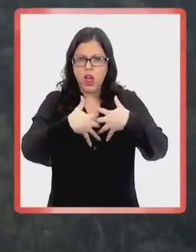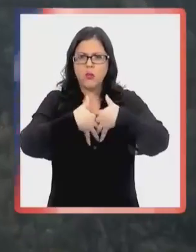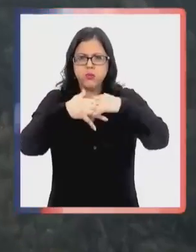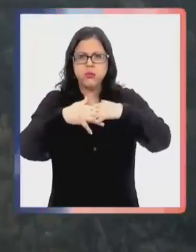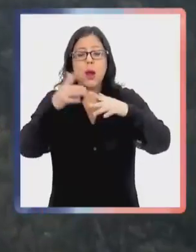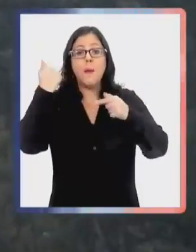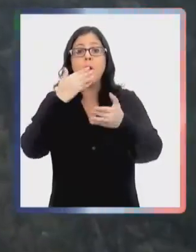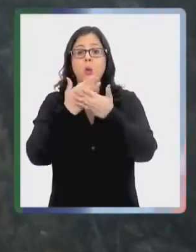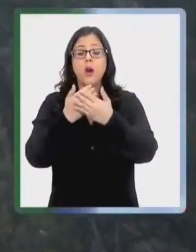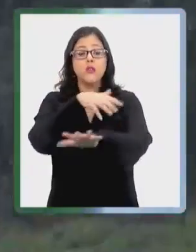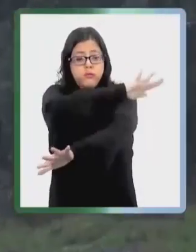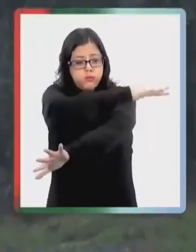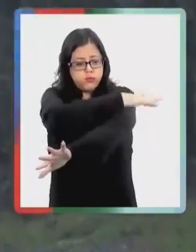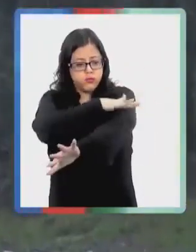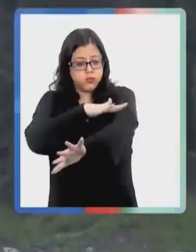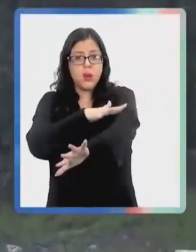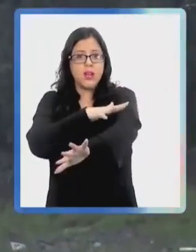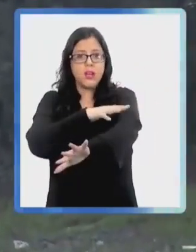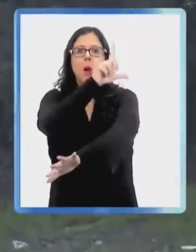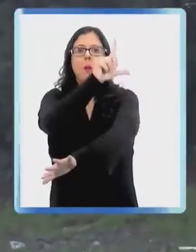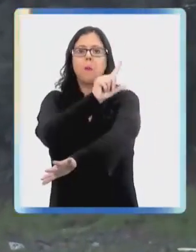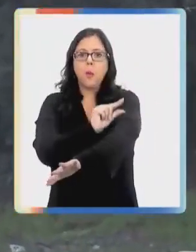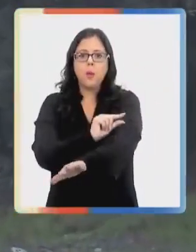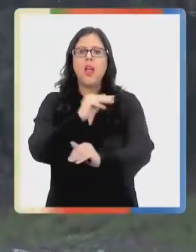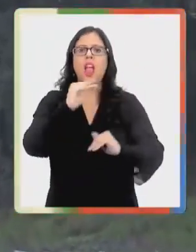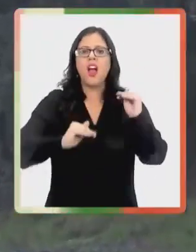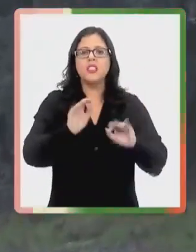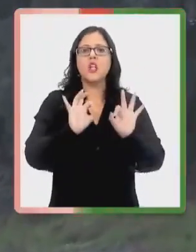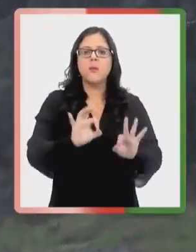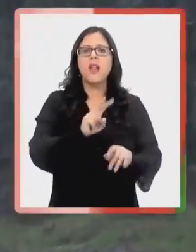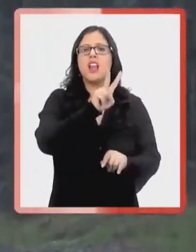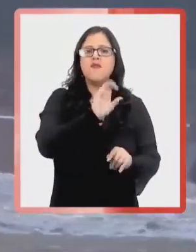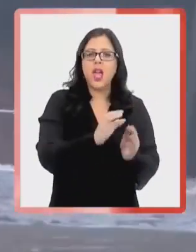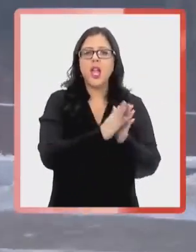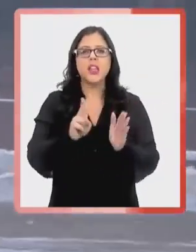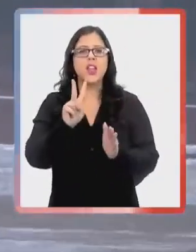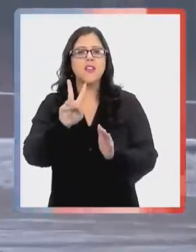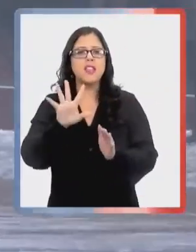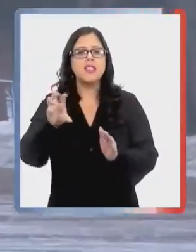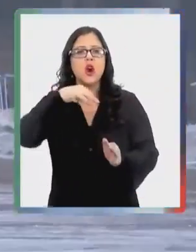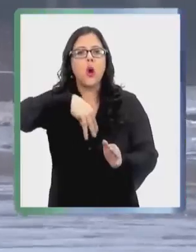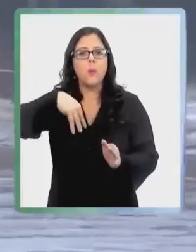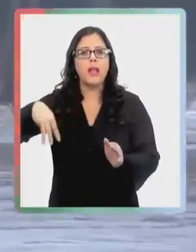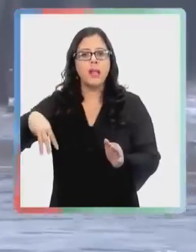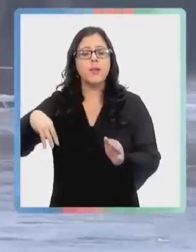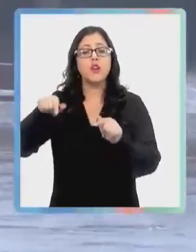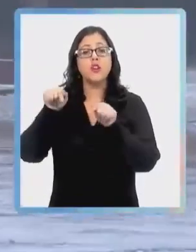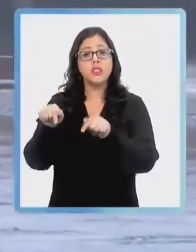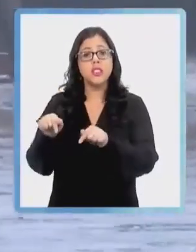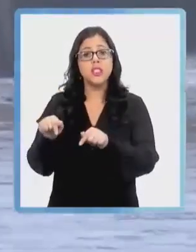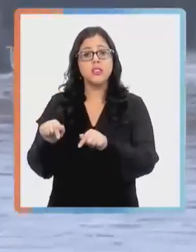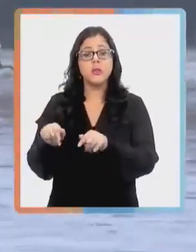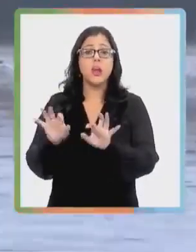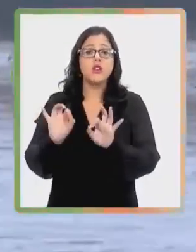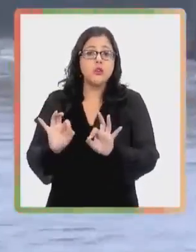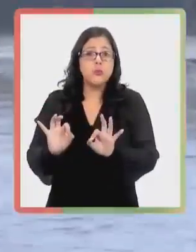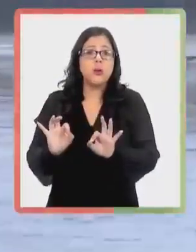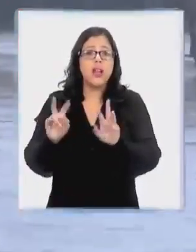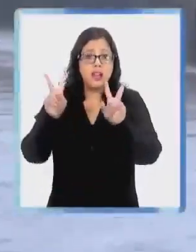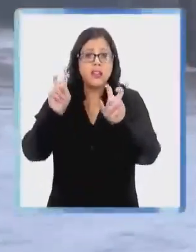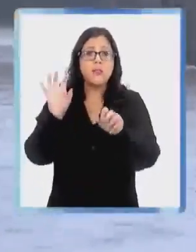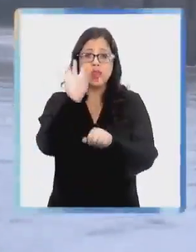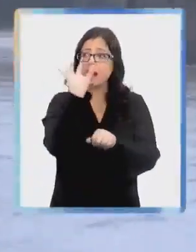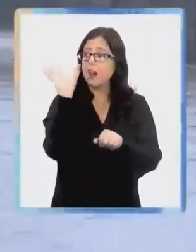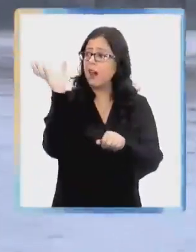intensidad y normalmente caen 20 o 25 milímetros. Lo que es usual en una situación de cambio climático